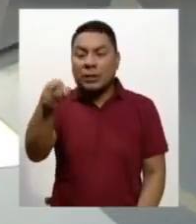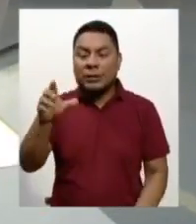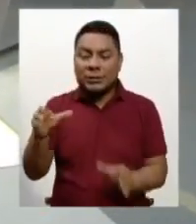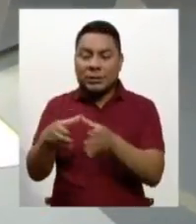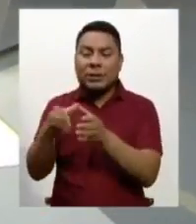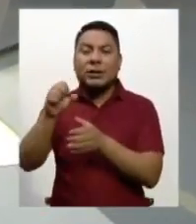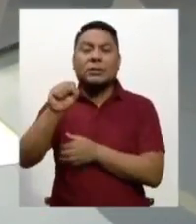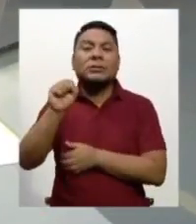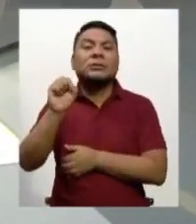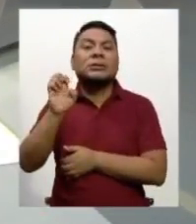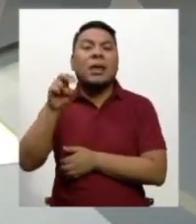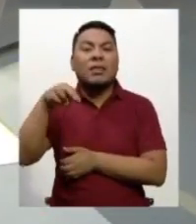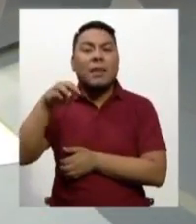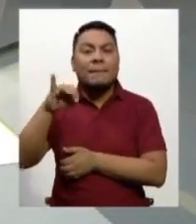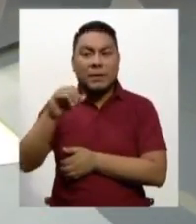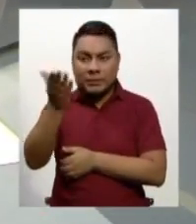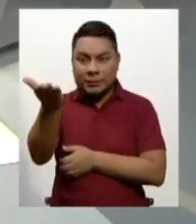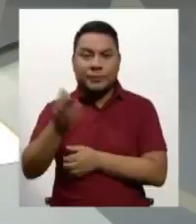Cenami. Adelante.